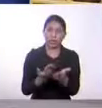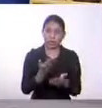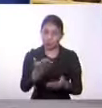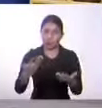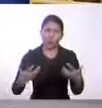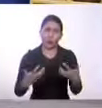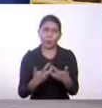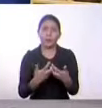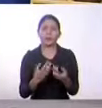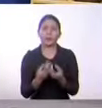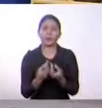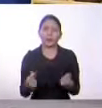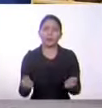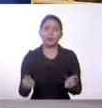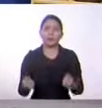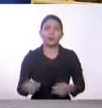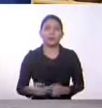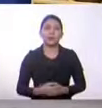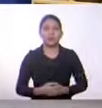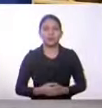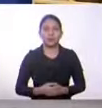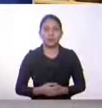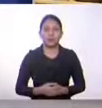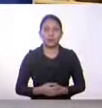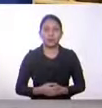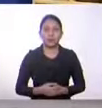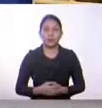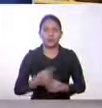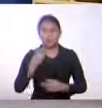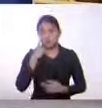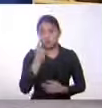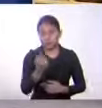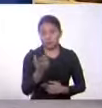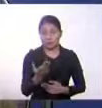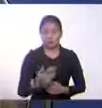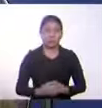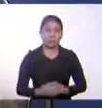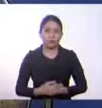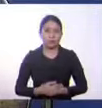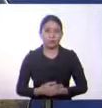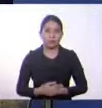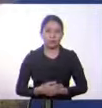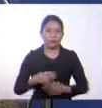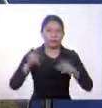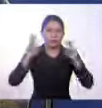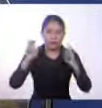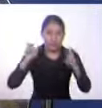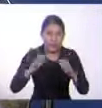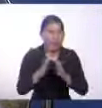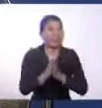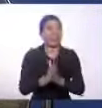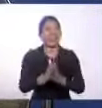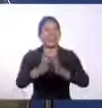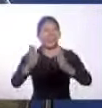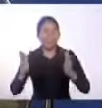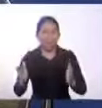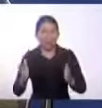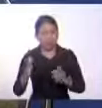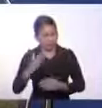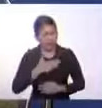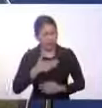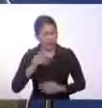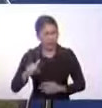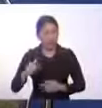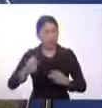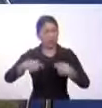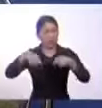compañeros desde su conocimiento. Y viendo este caso a nivel macro, a nivel general, ¿hay algunos convenios o leyes